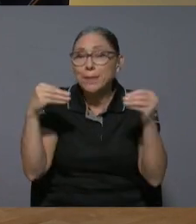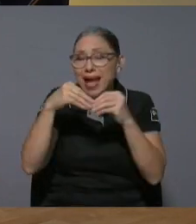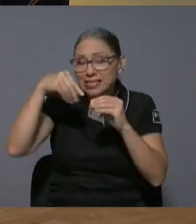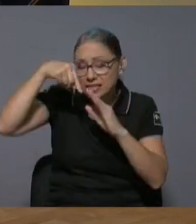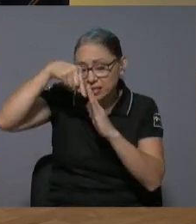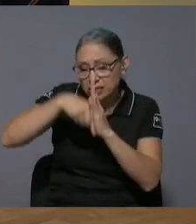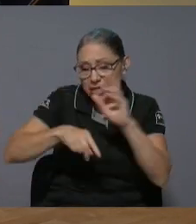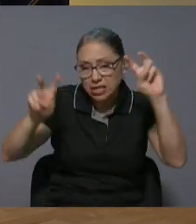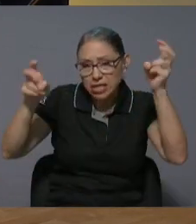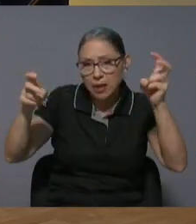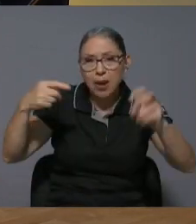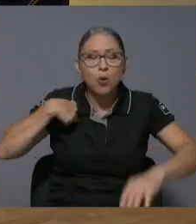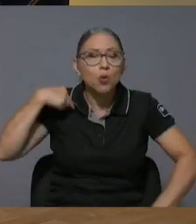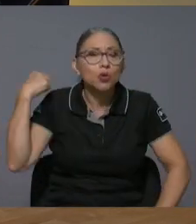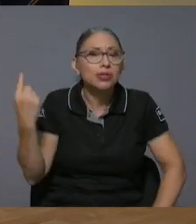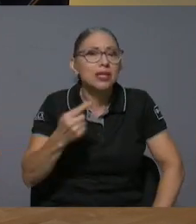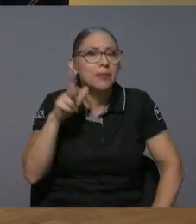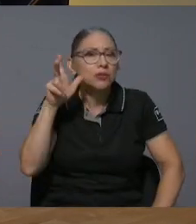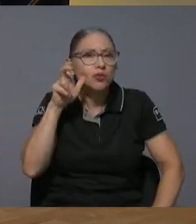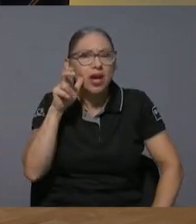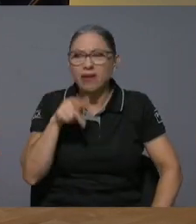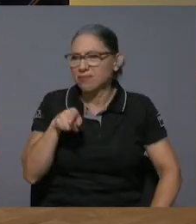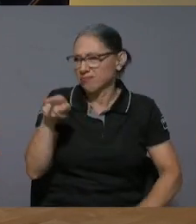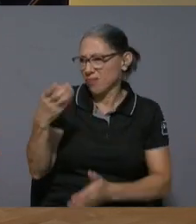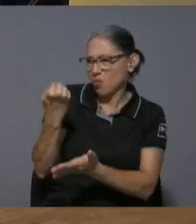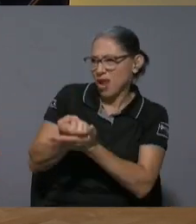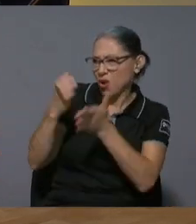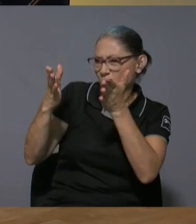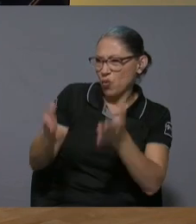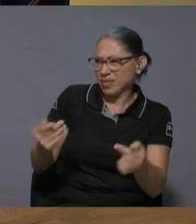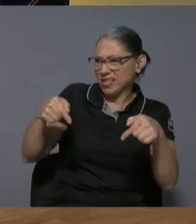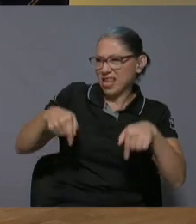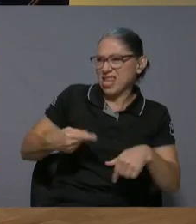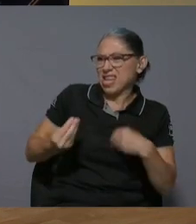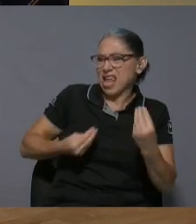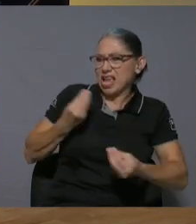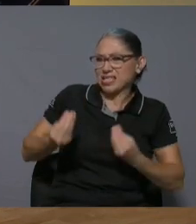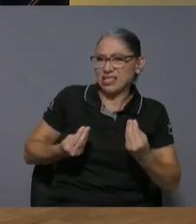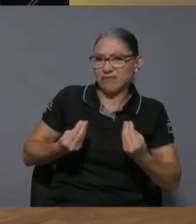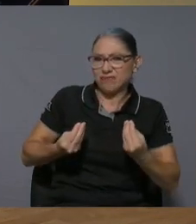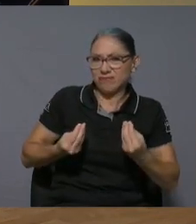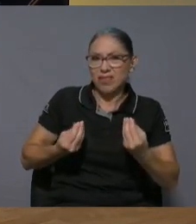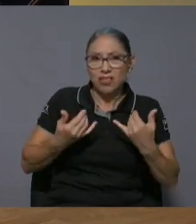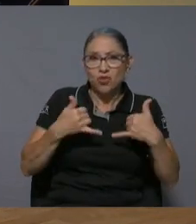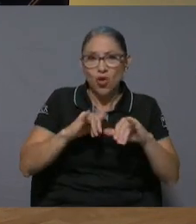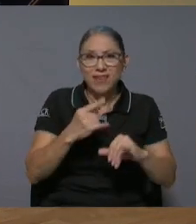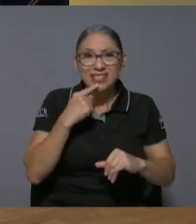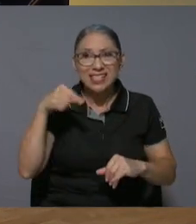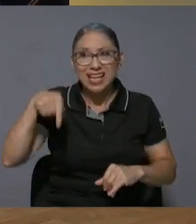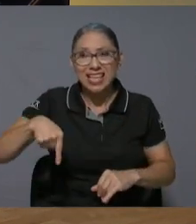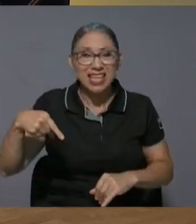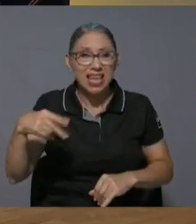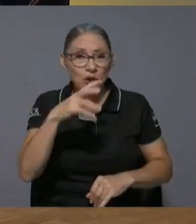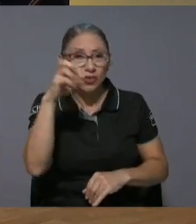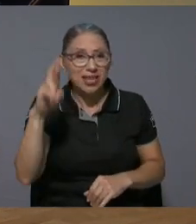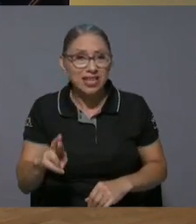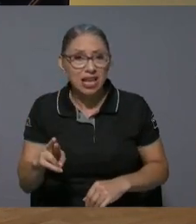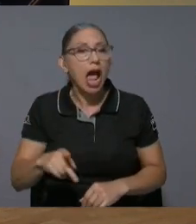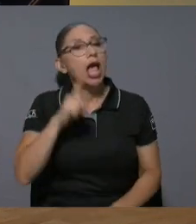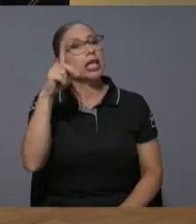¿y qué hace un economista en esto? siempre le decían eso a uno de hecho todavía en Costa Rica se habla se dice es que un ministro tiene que ser ingeniero